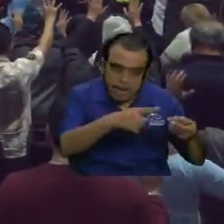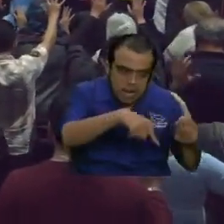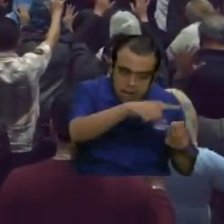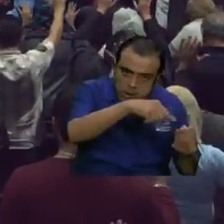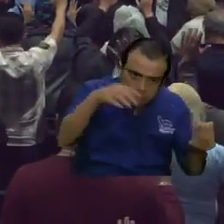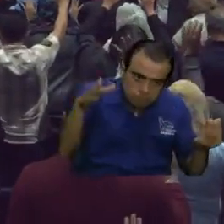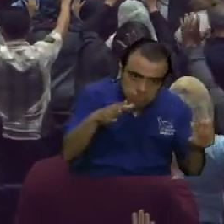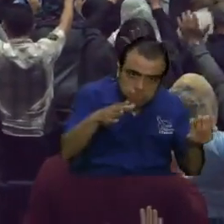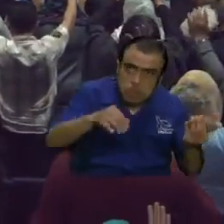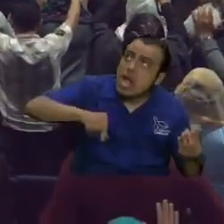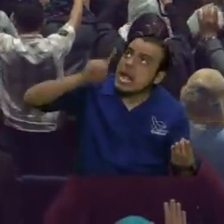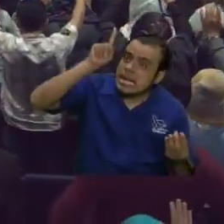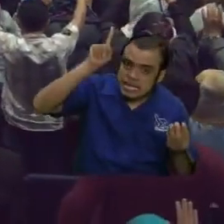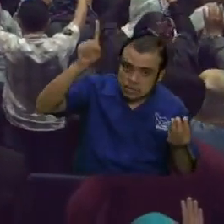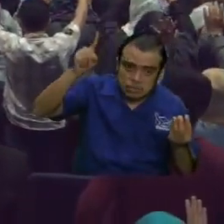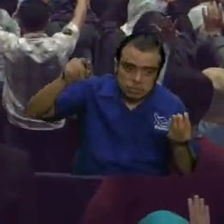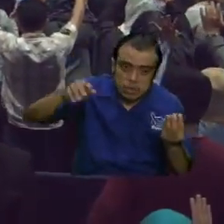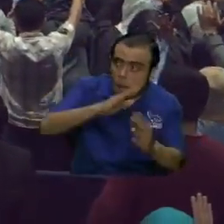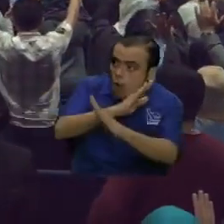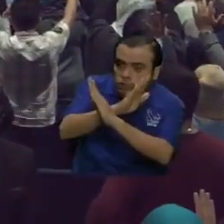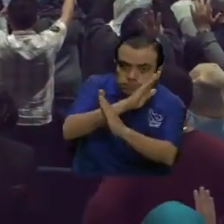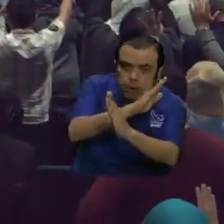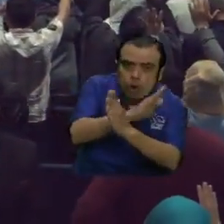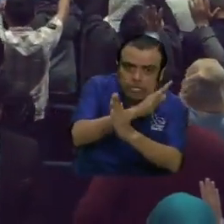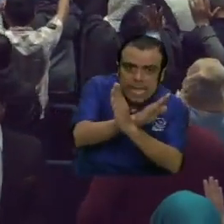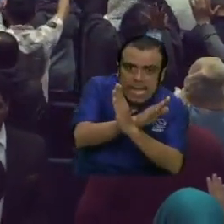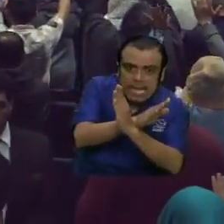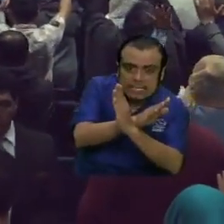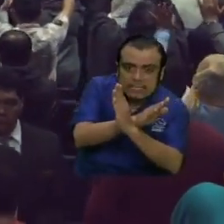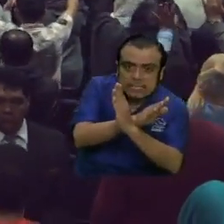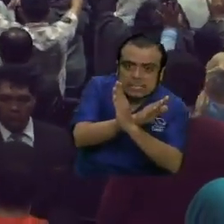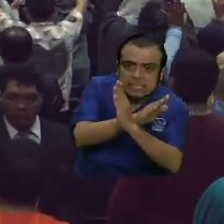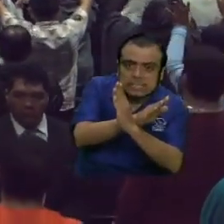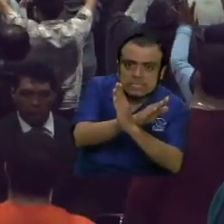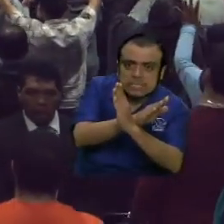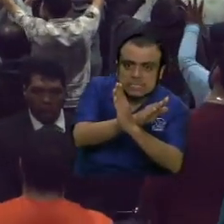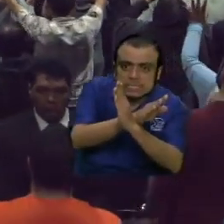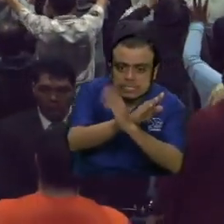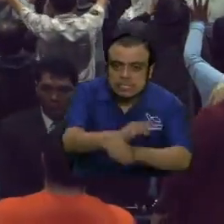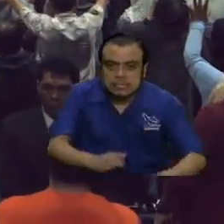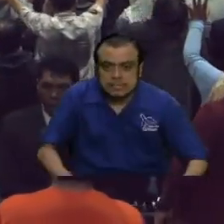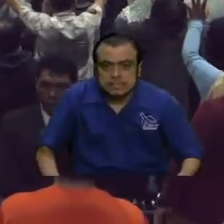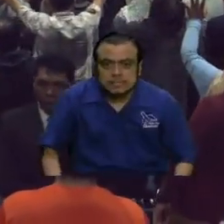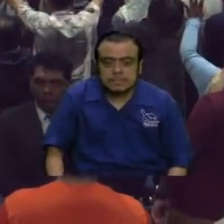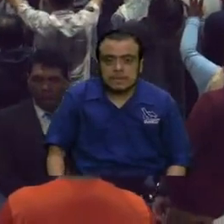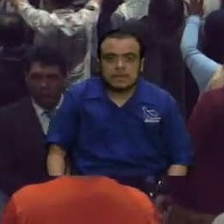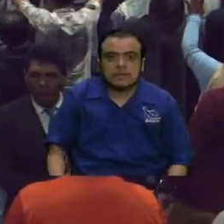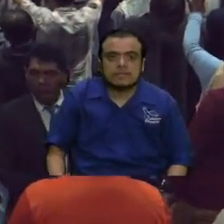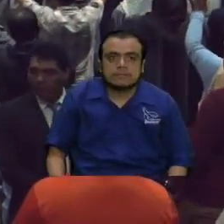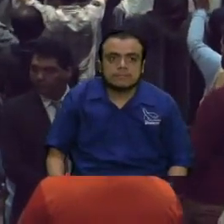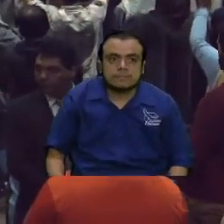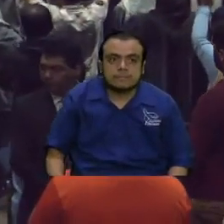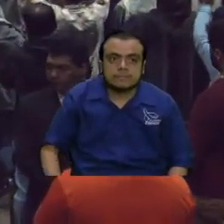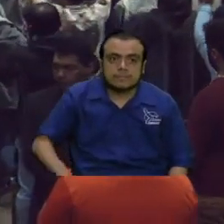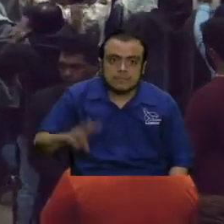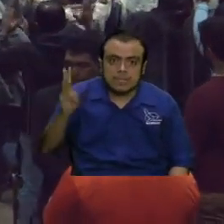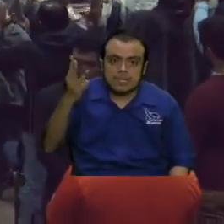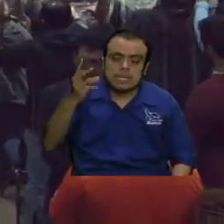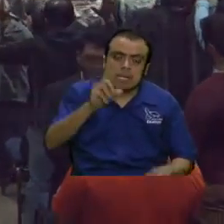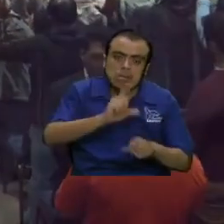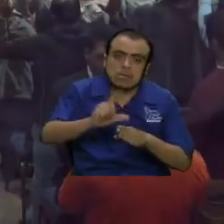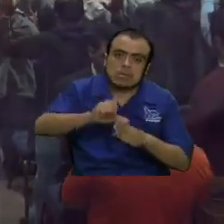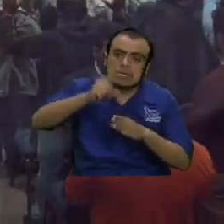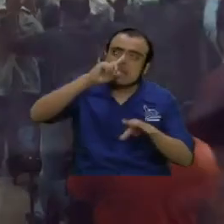sino la roca incomovible de los siglos que es nuestro fundamento y la tercera cosa de la